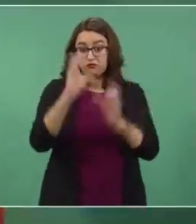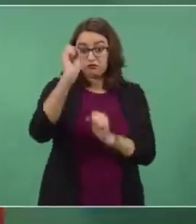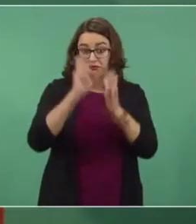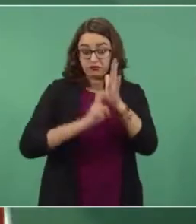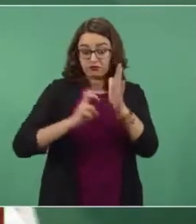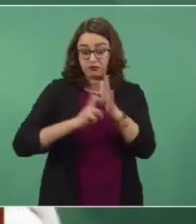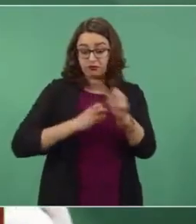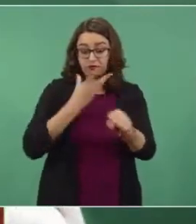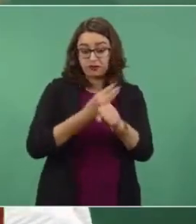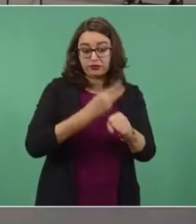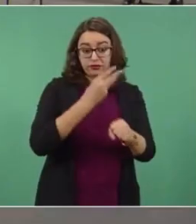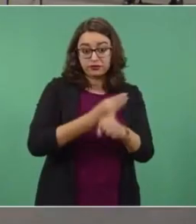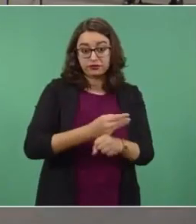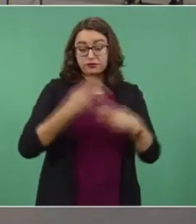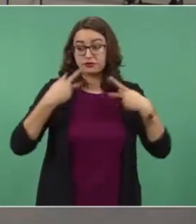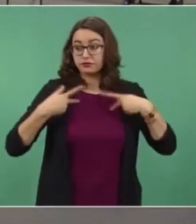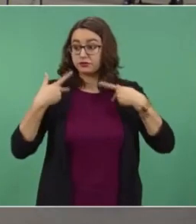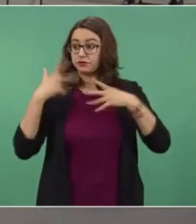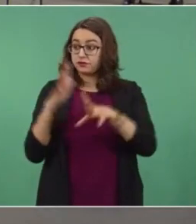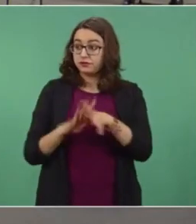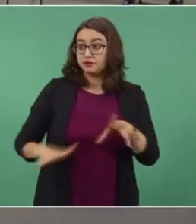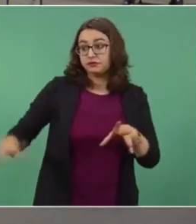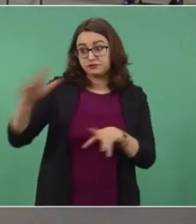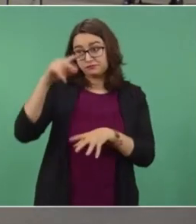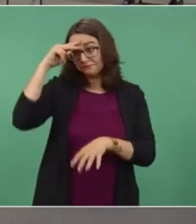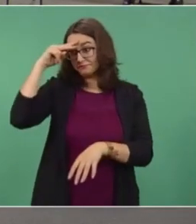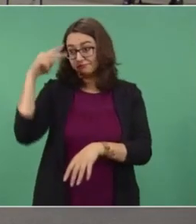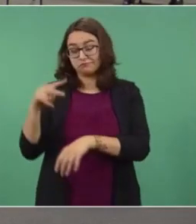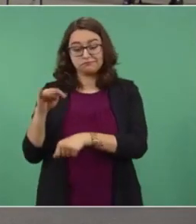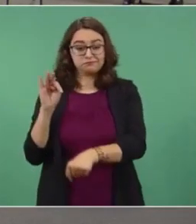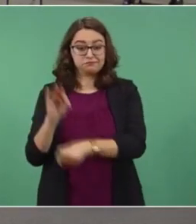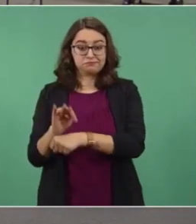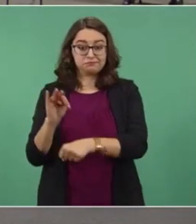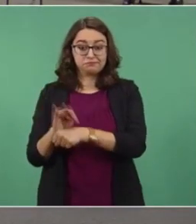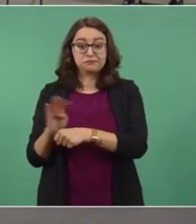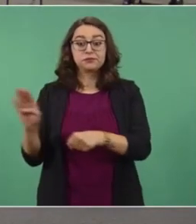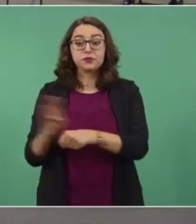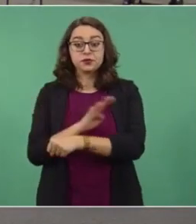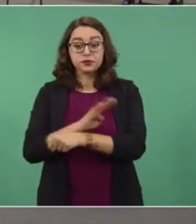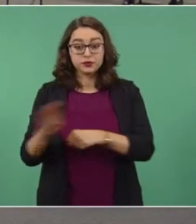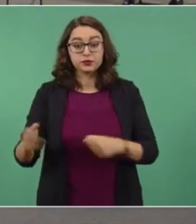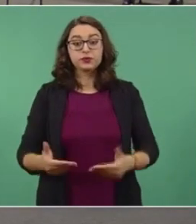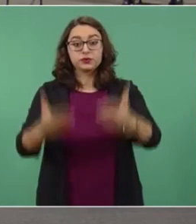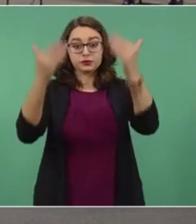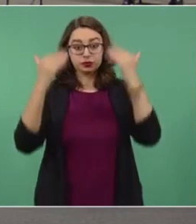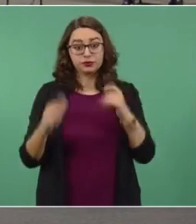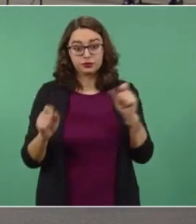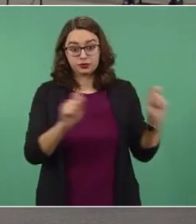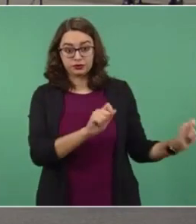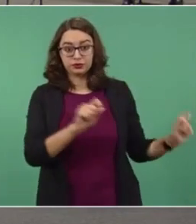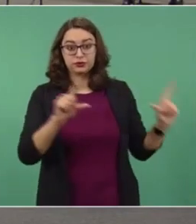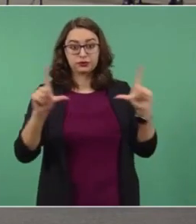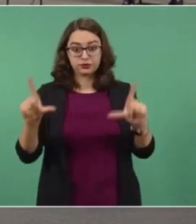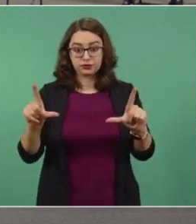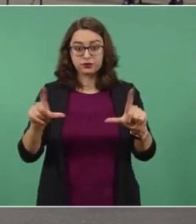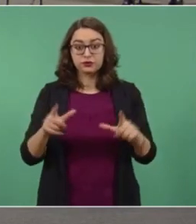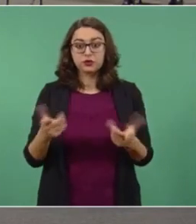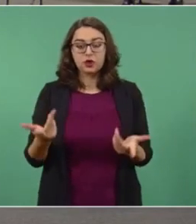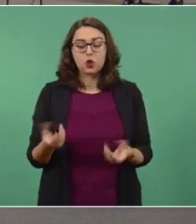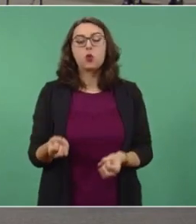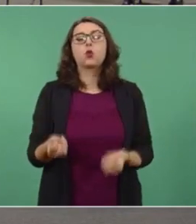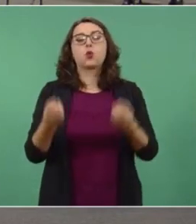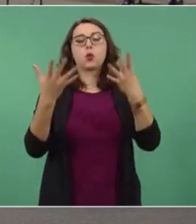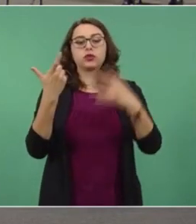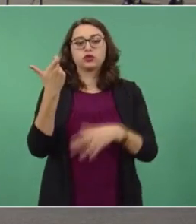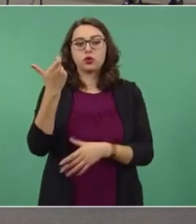los mexicanos. Y si me permite, señor presidente, mostrar una gráfica sobre las tarifas eléctricas. ¿Me ponen